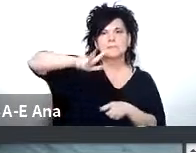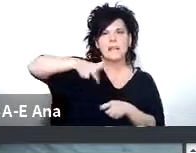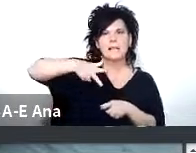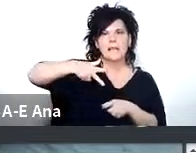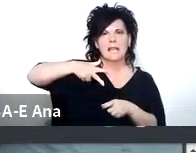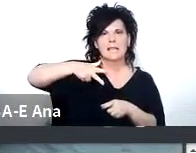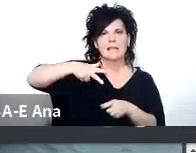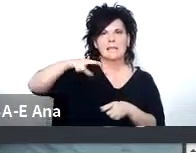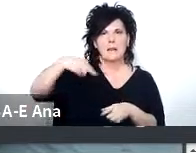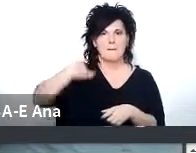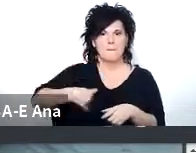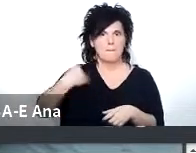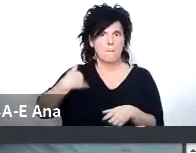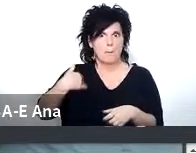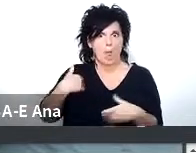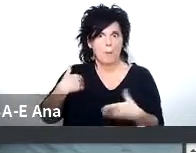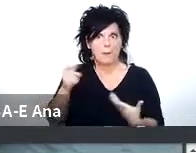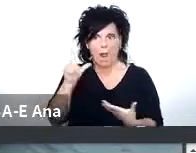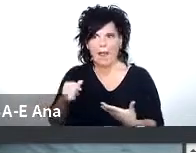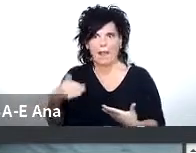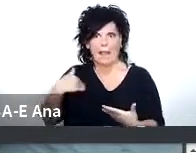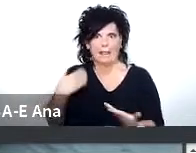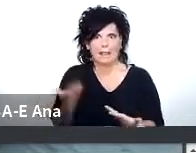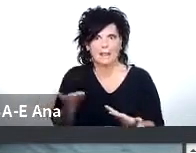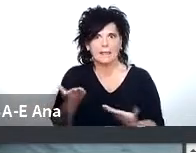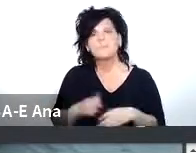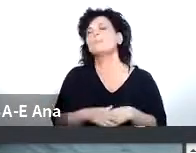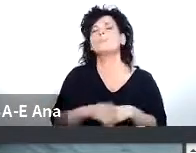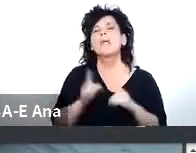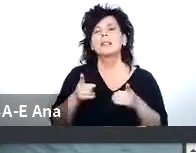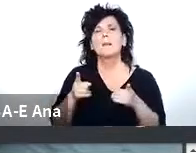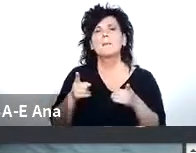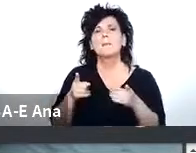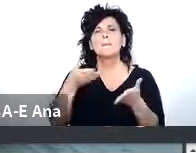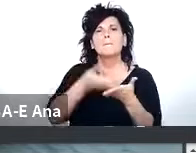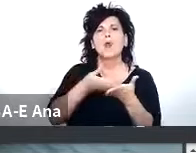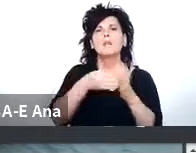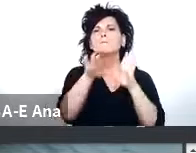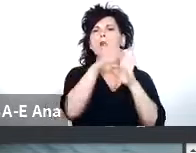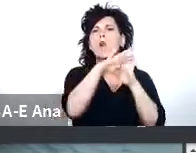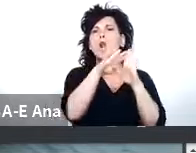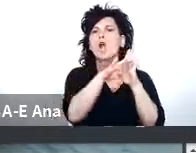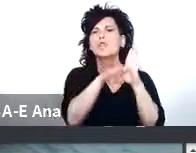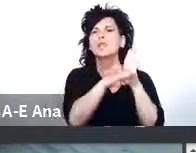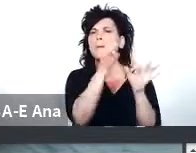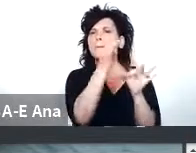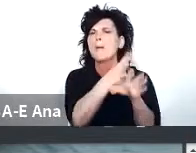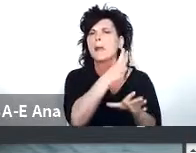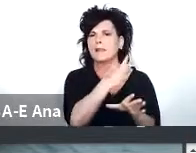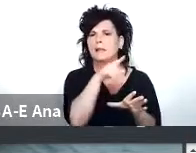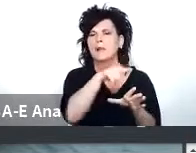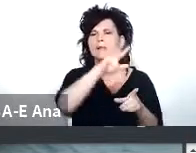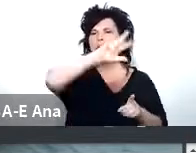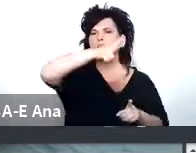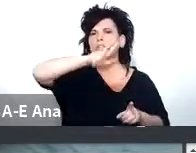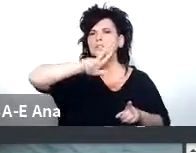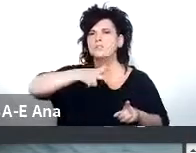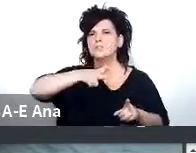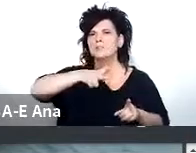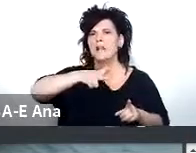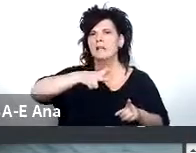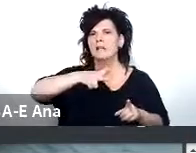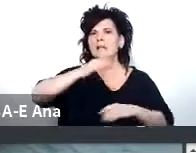y además ponía una una condición particular que esos satélites tenían que ser